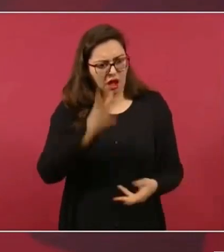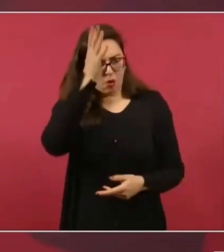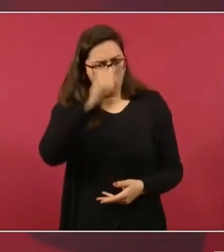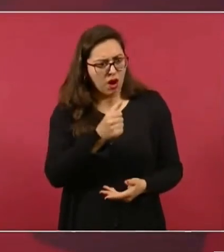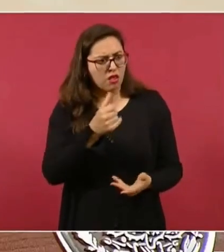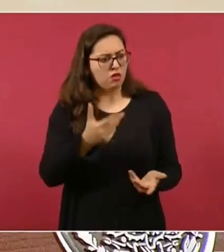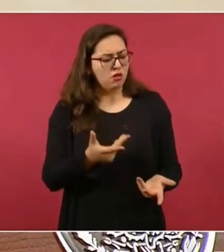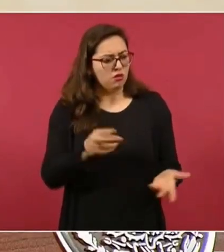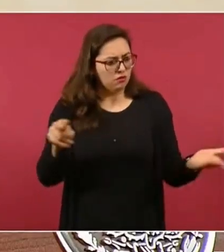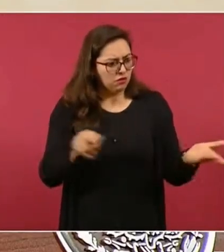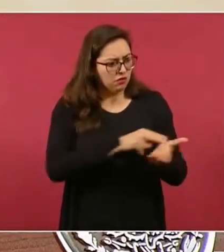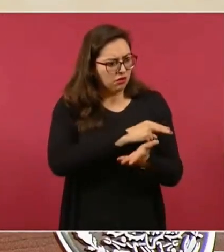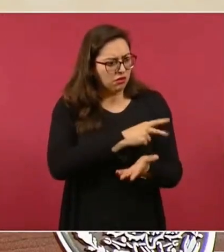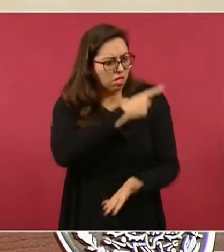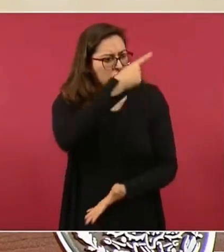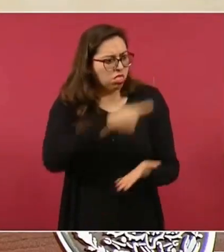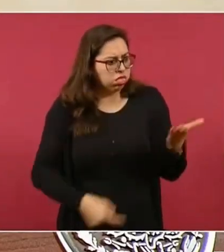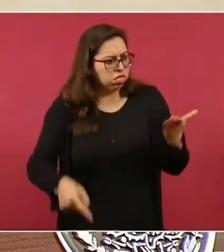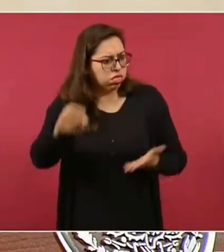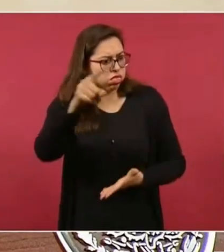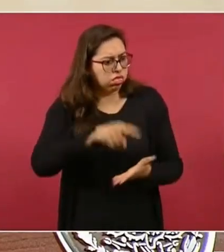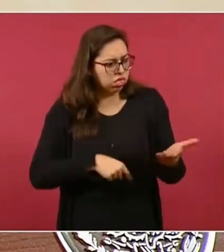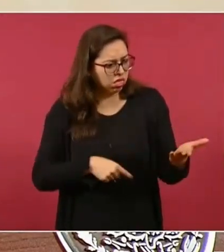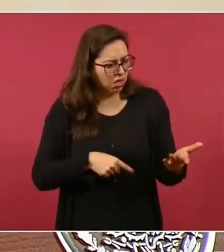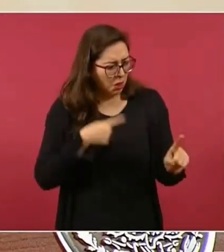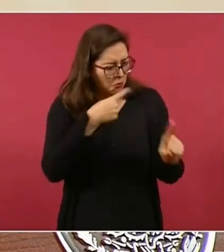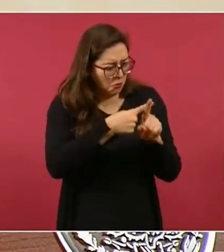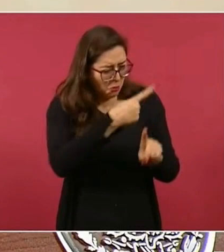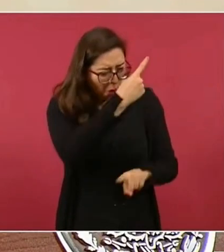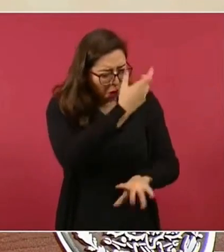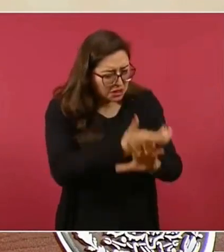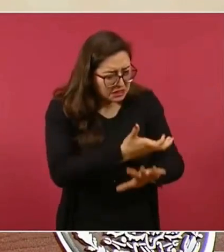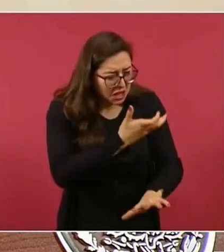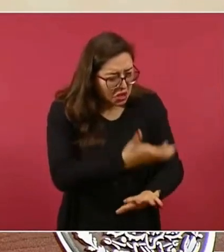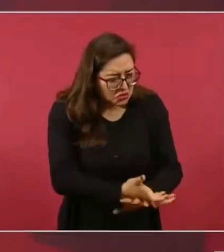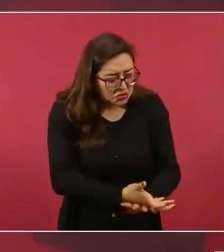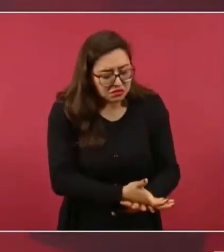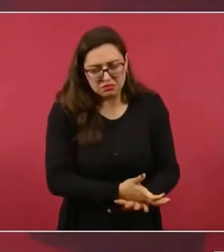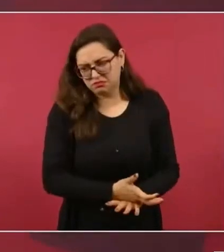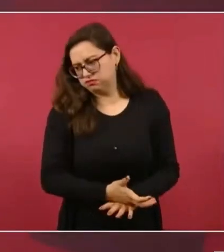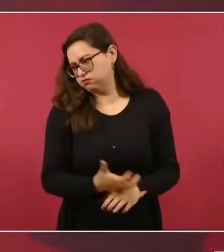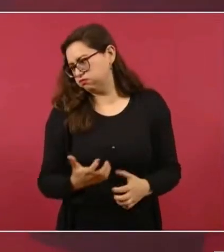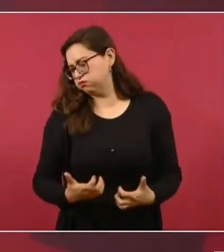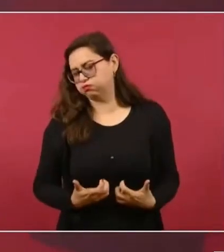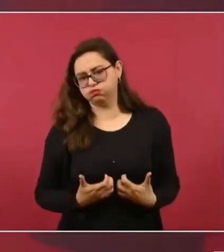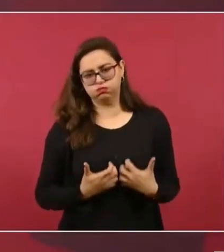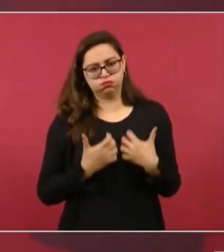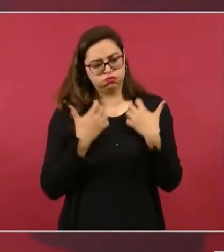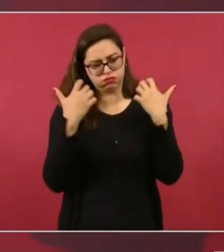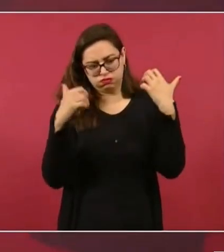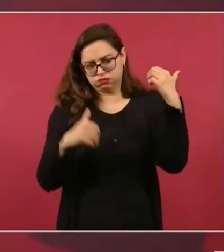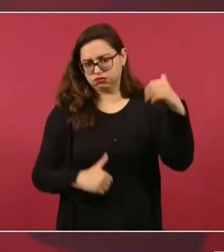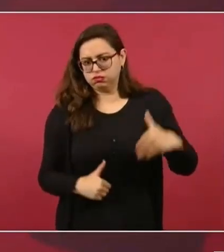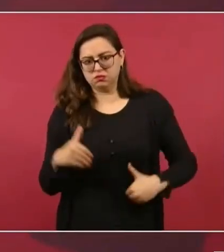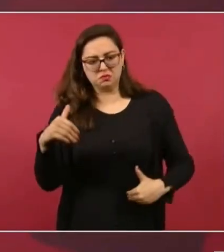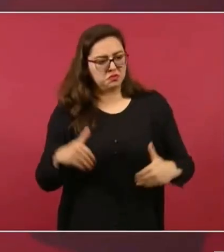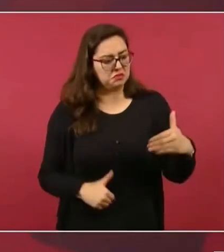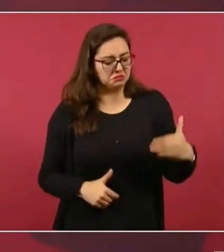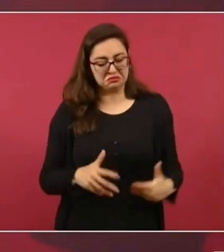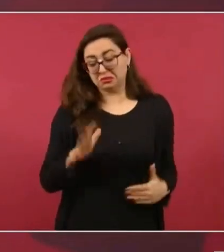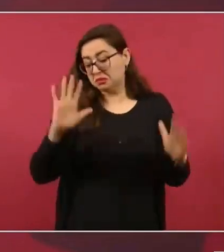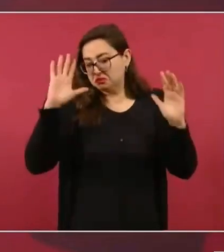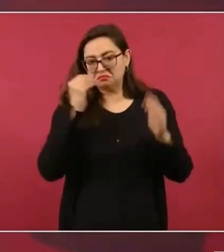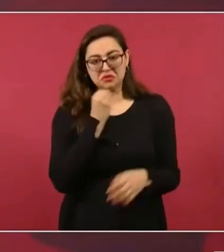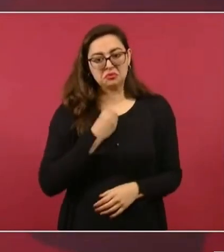Al final, pues, no se hizo nada. Se canceló el proyecto.